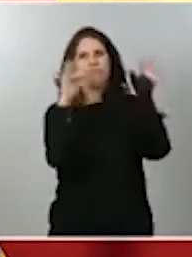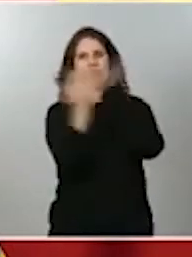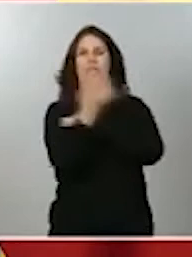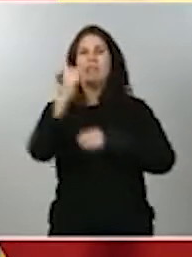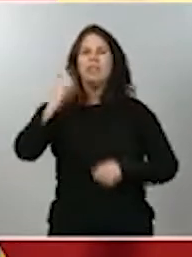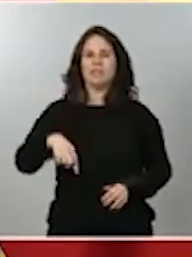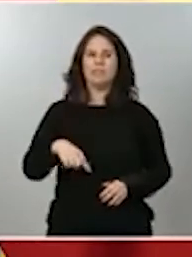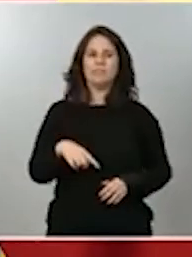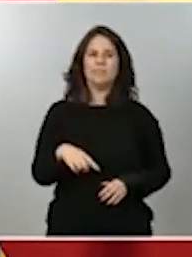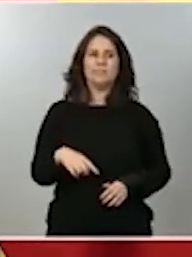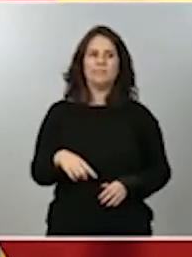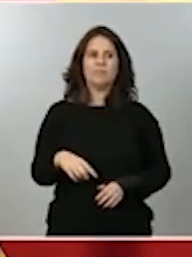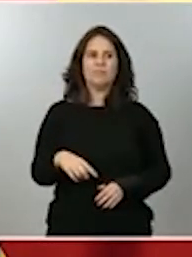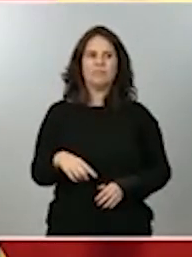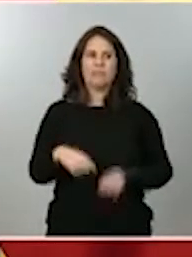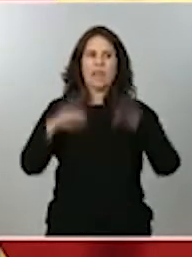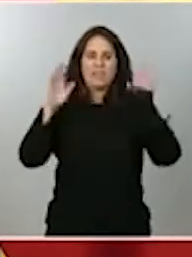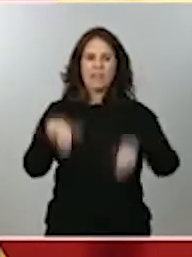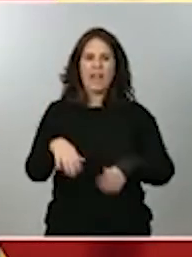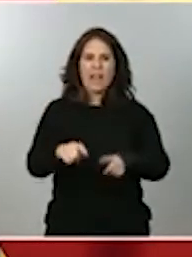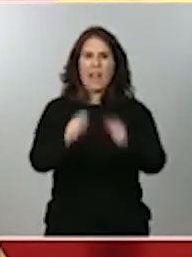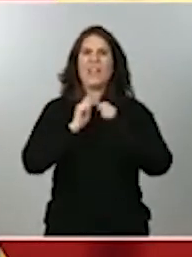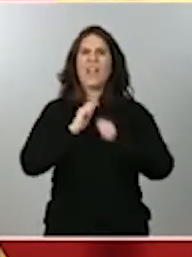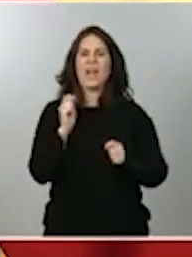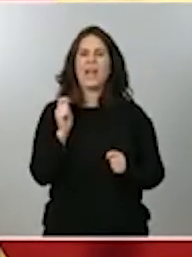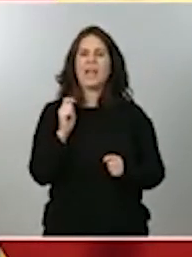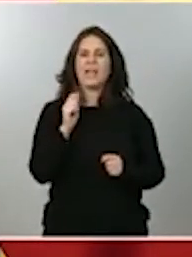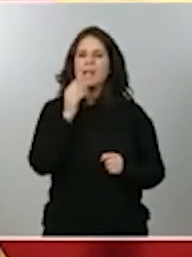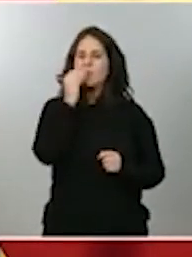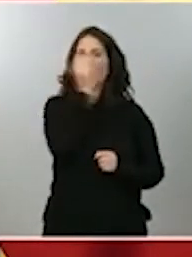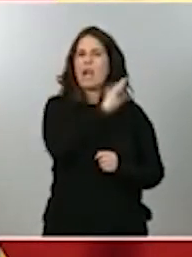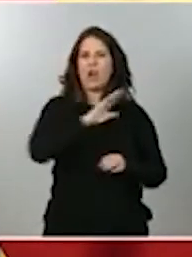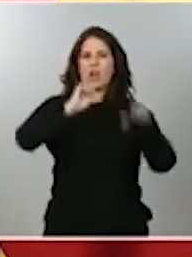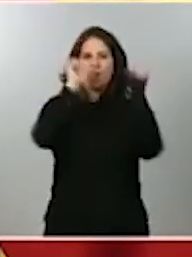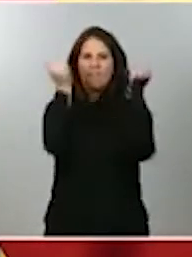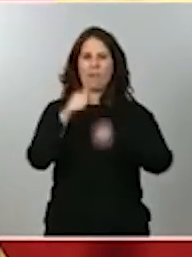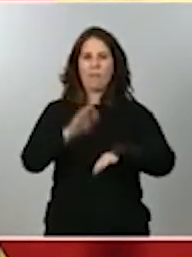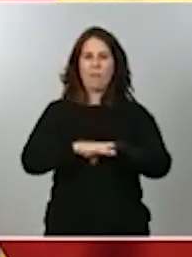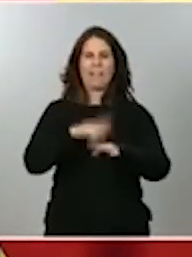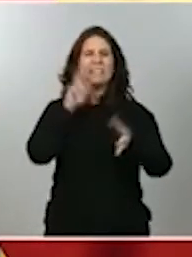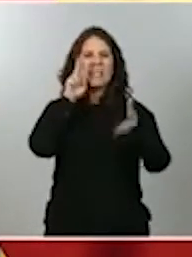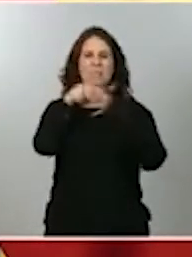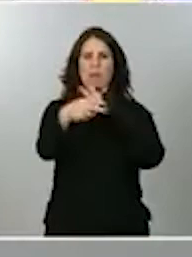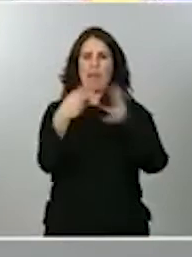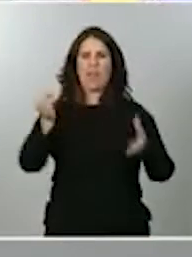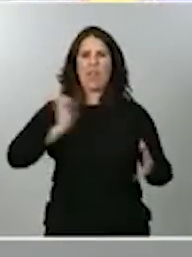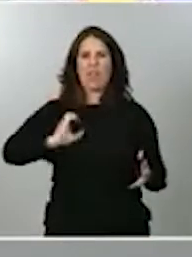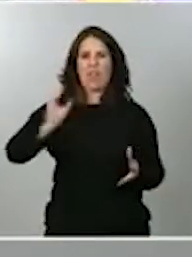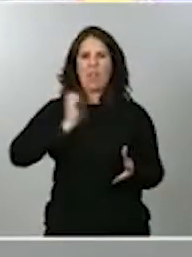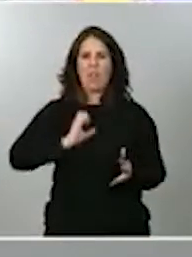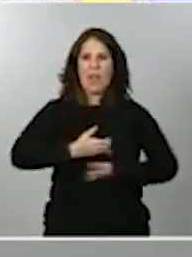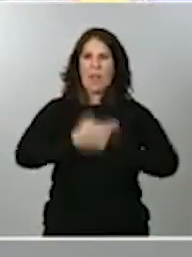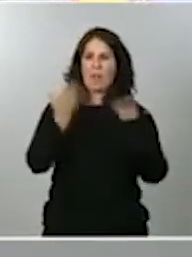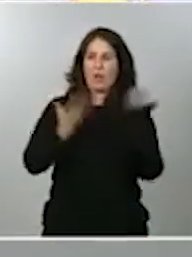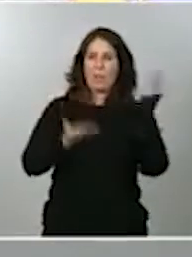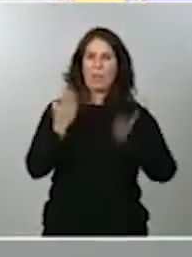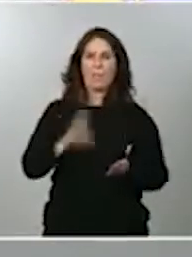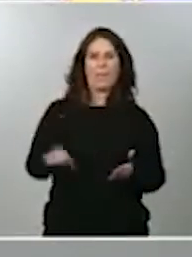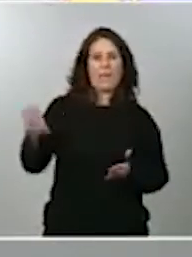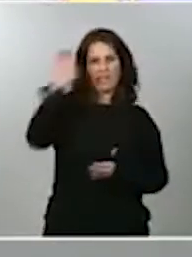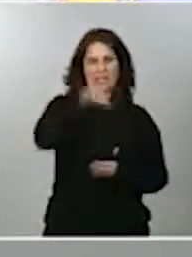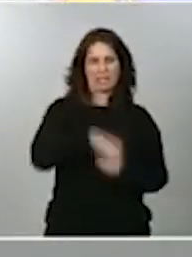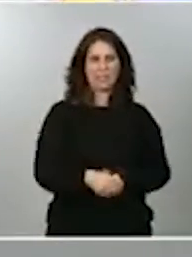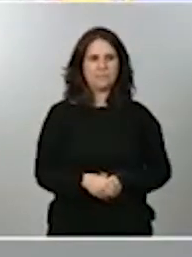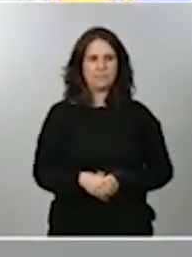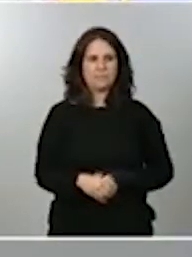la mejor posición acerca de la transparencia retributiva en el conjunto de los países de nuestro entorno. España, tras